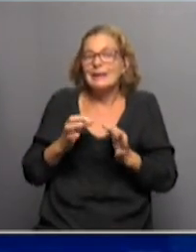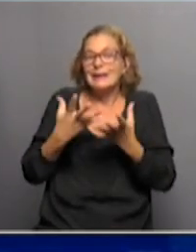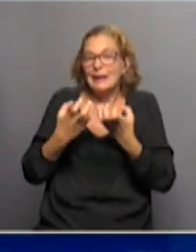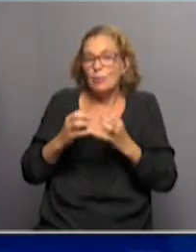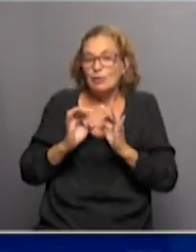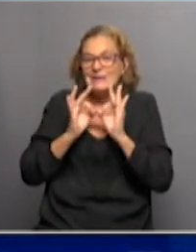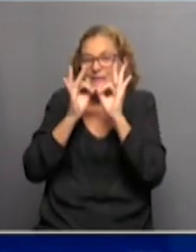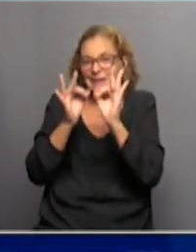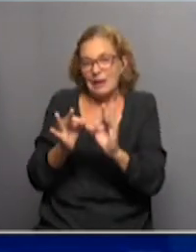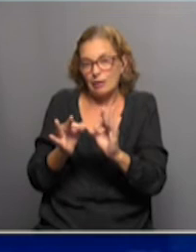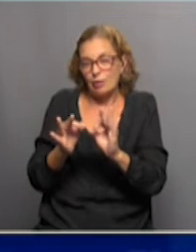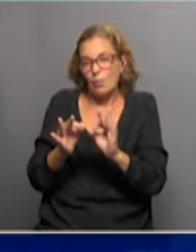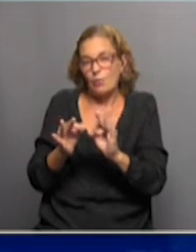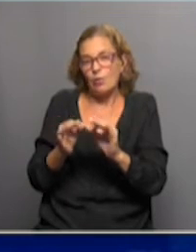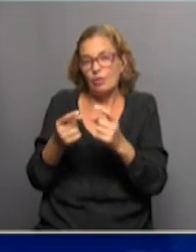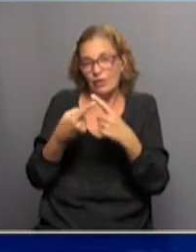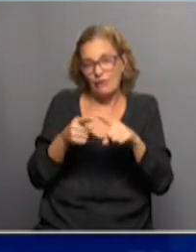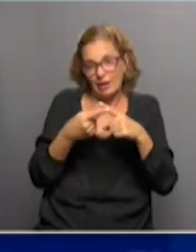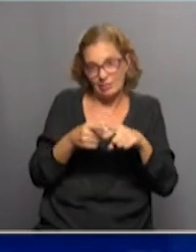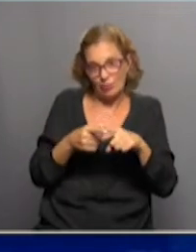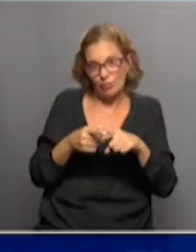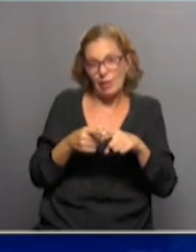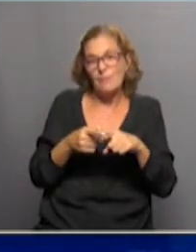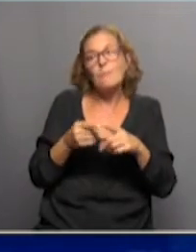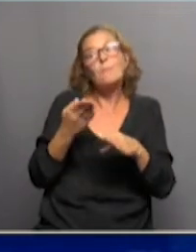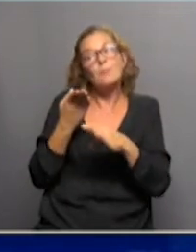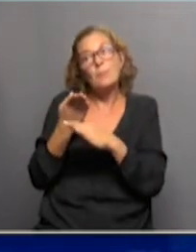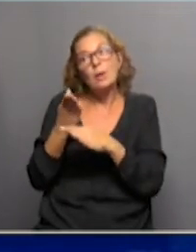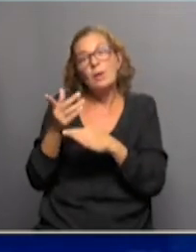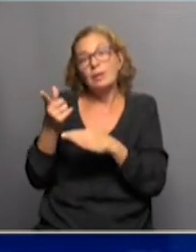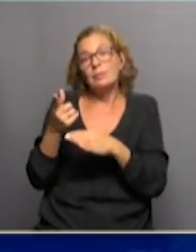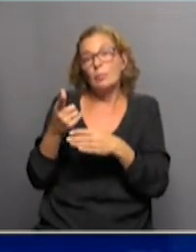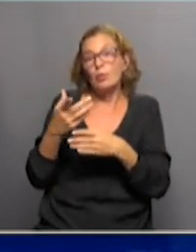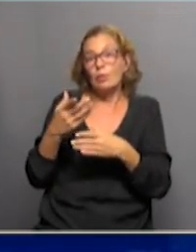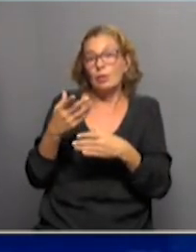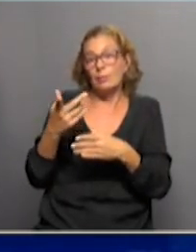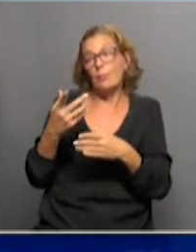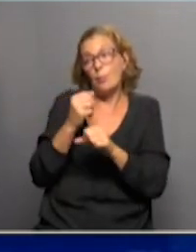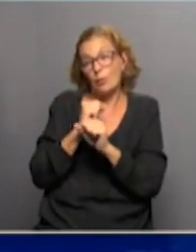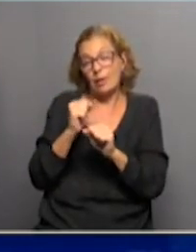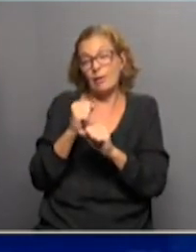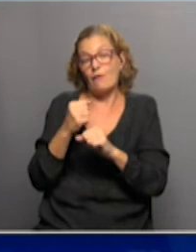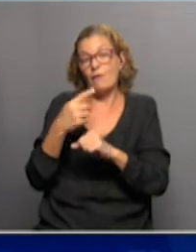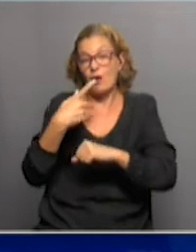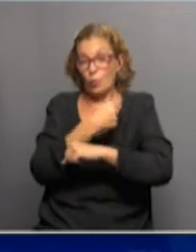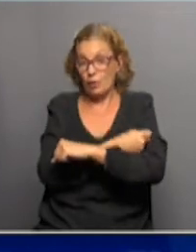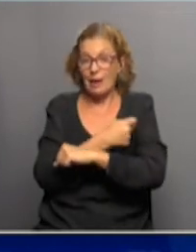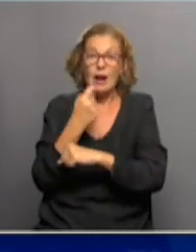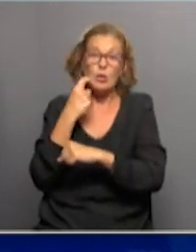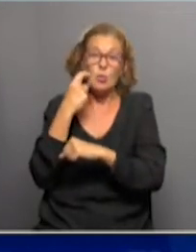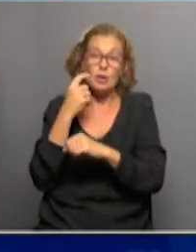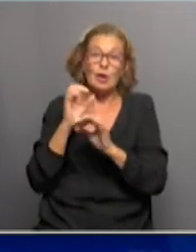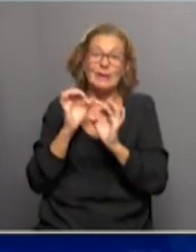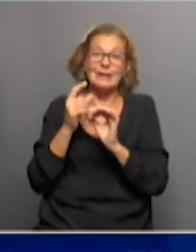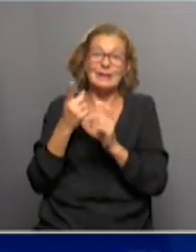es como varias cosas distintas, ¿no? Convencer, por un lado, tener el acceso al número necesario